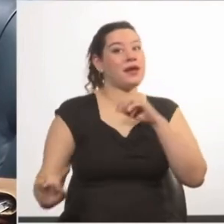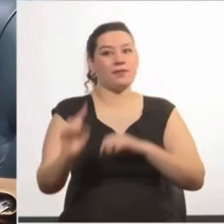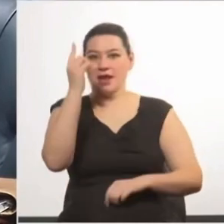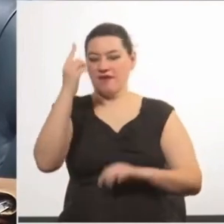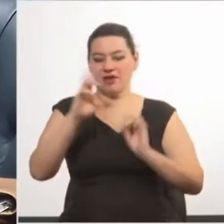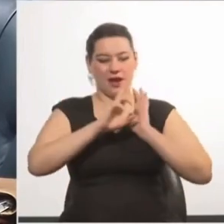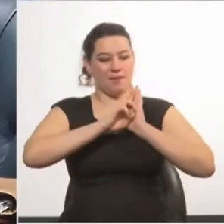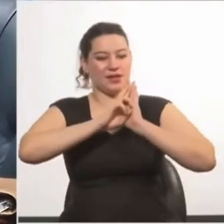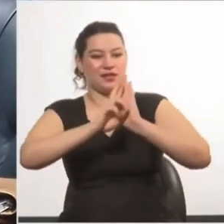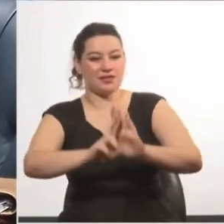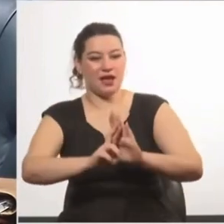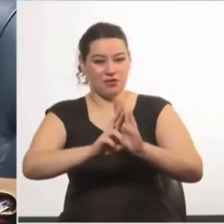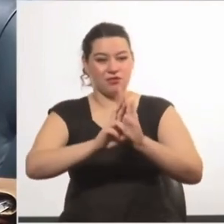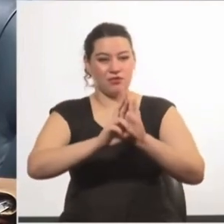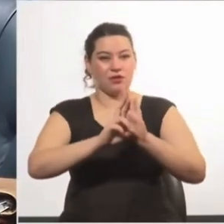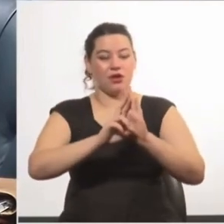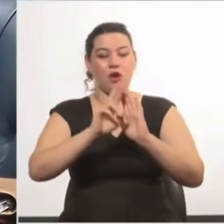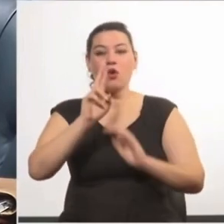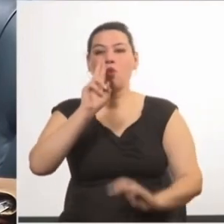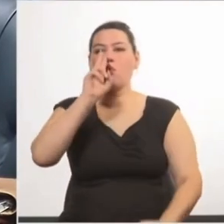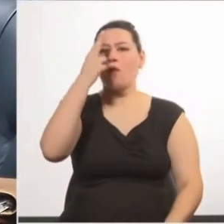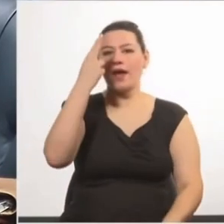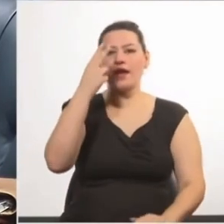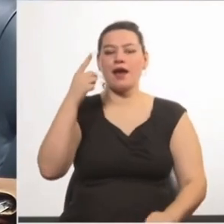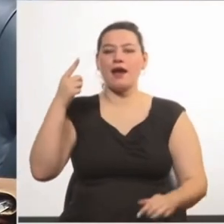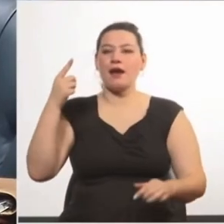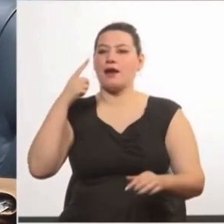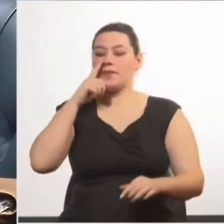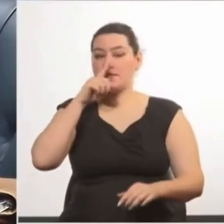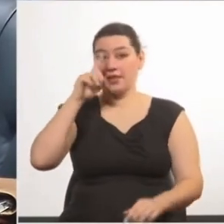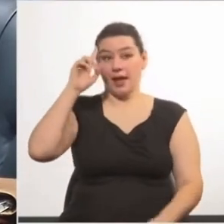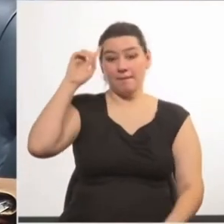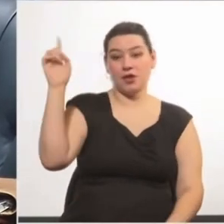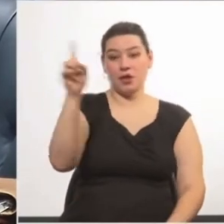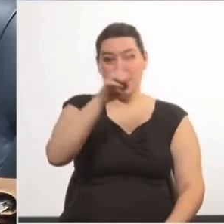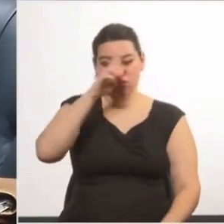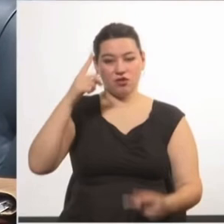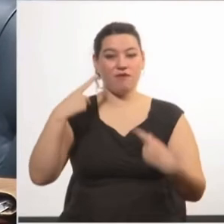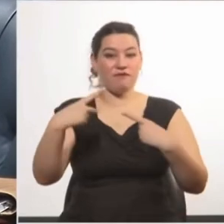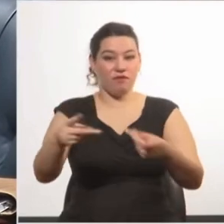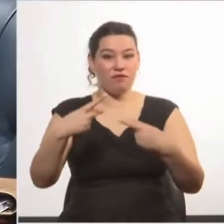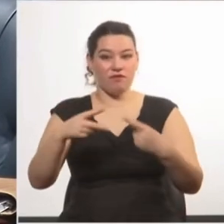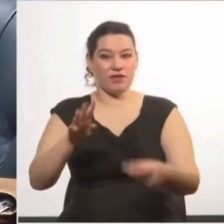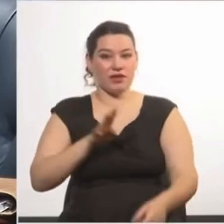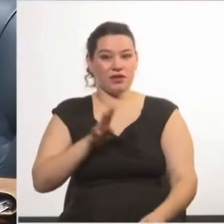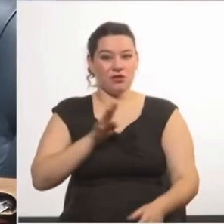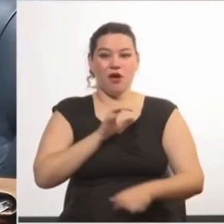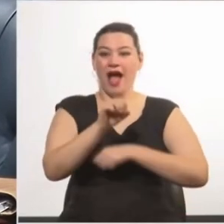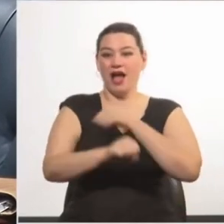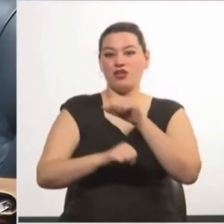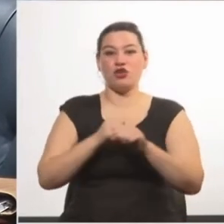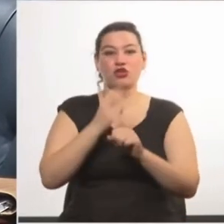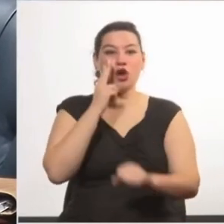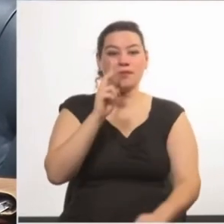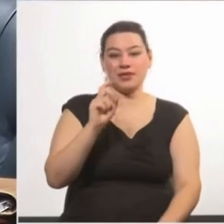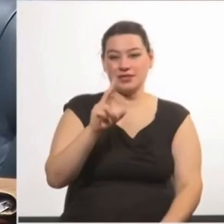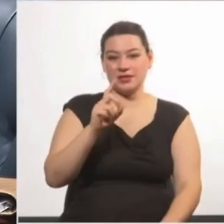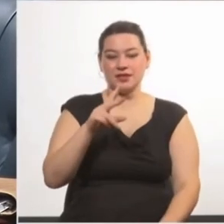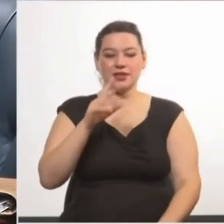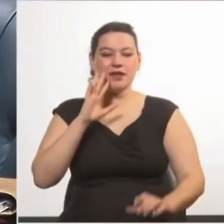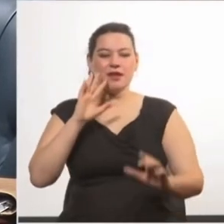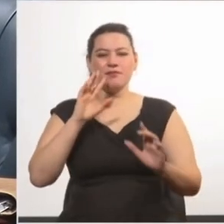en un campeonato mundial femenino. Fue en el año 2012 en Azerbaiyán en la categoría sub-17.